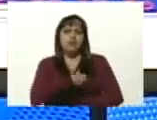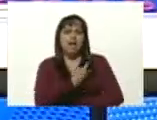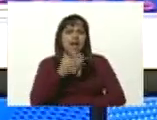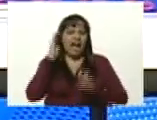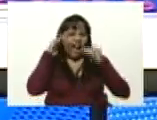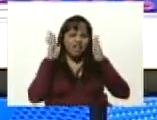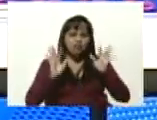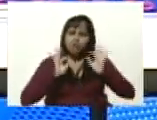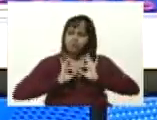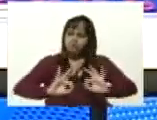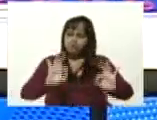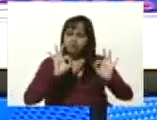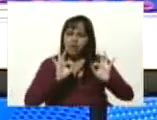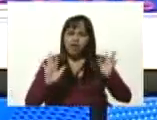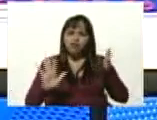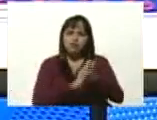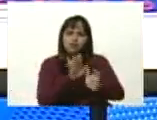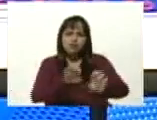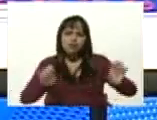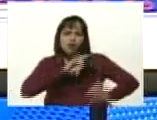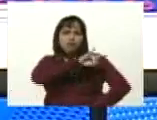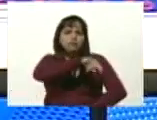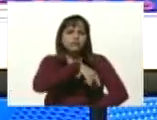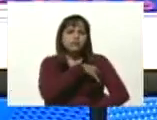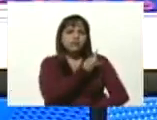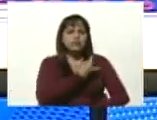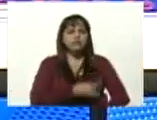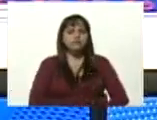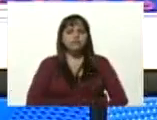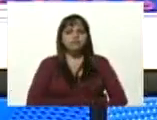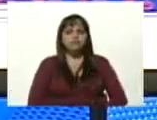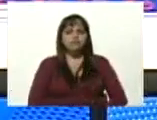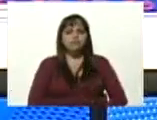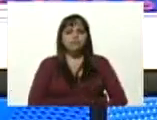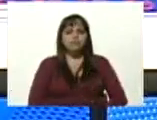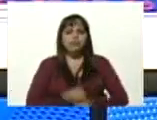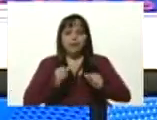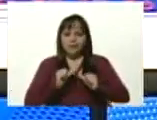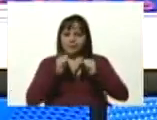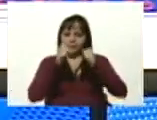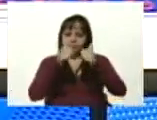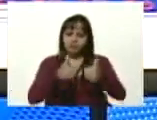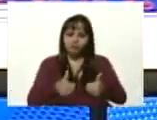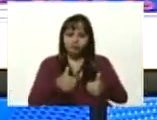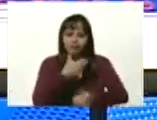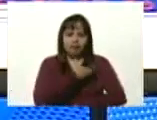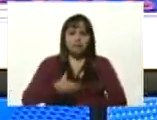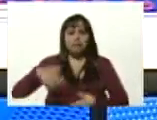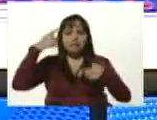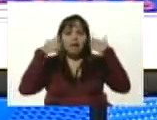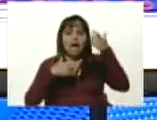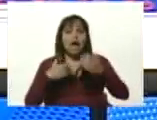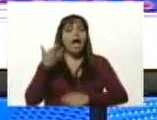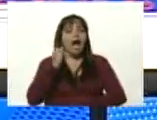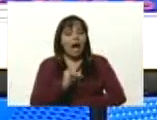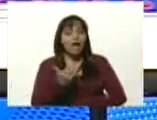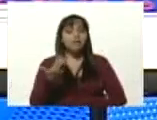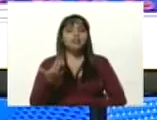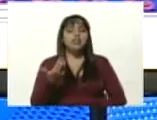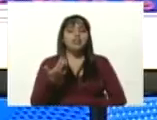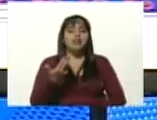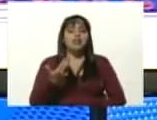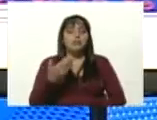especial en la educación universitaria, fue cuando el comandante Chávez dijo, tenemos la misión Robinson,